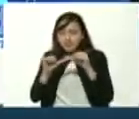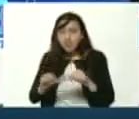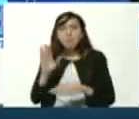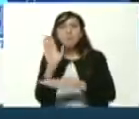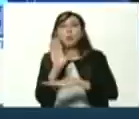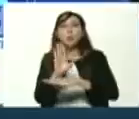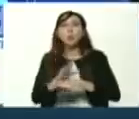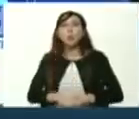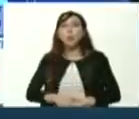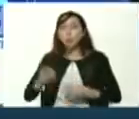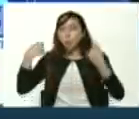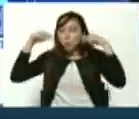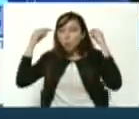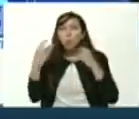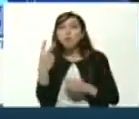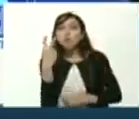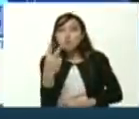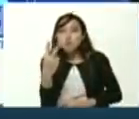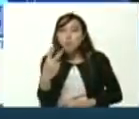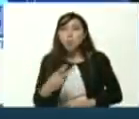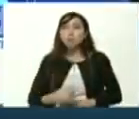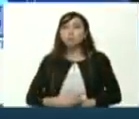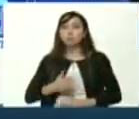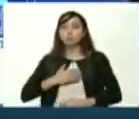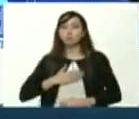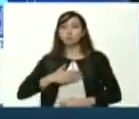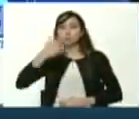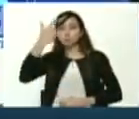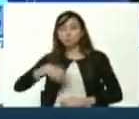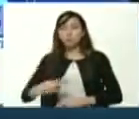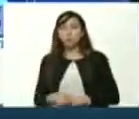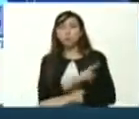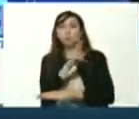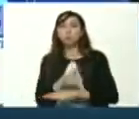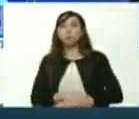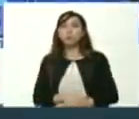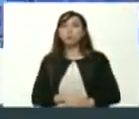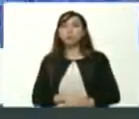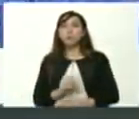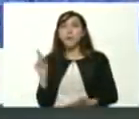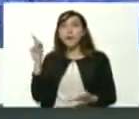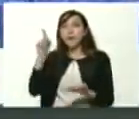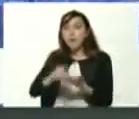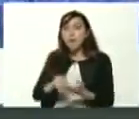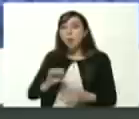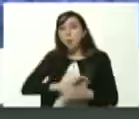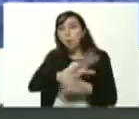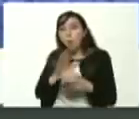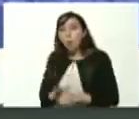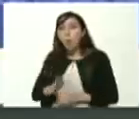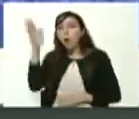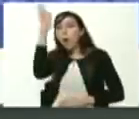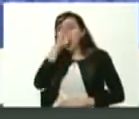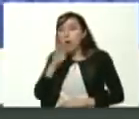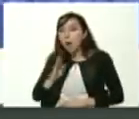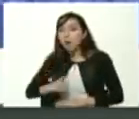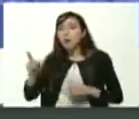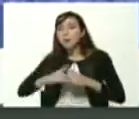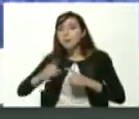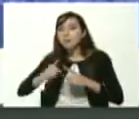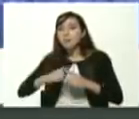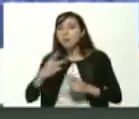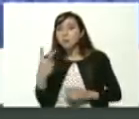tapabocas dobles lo estoy usando yo desde que llegó la variante Bolsonaro las dos variantes